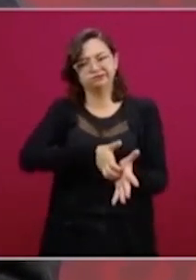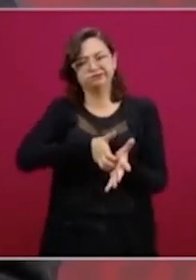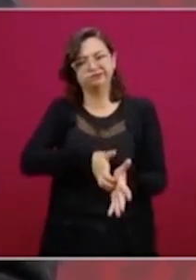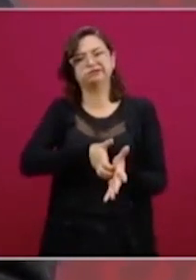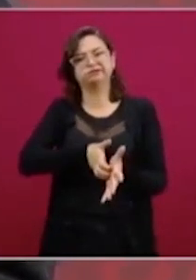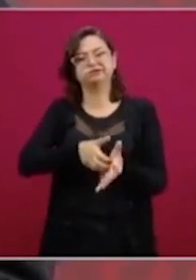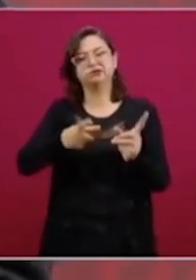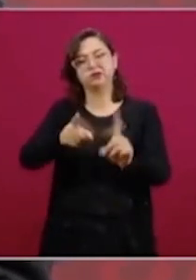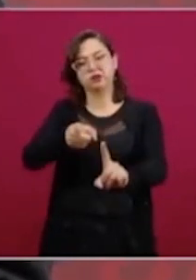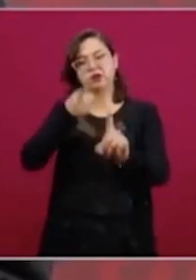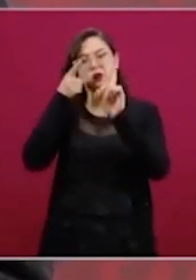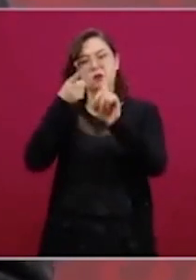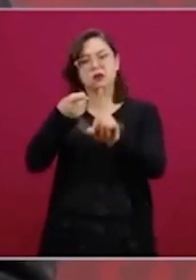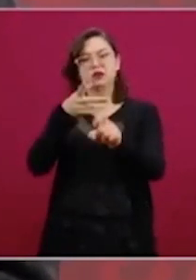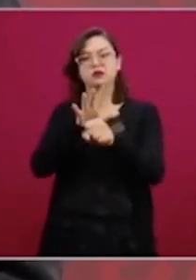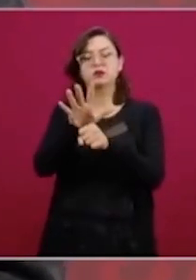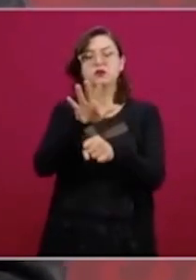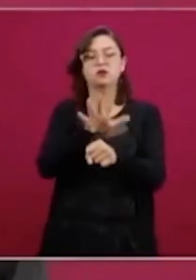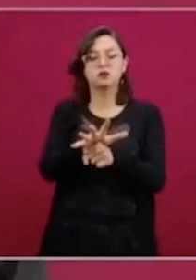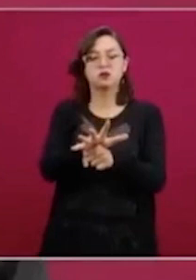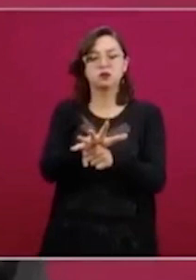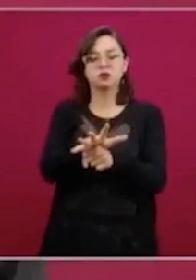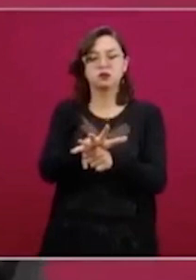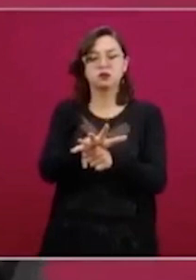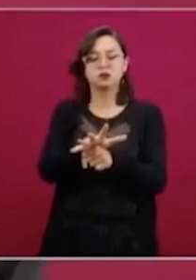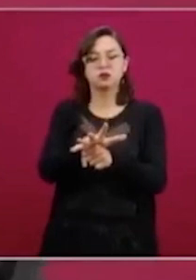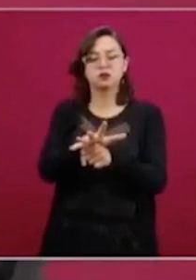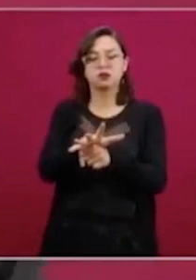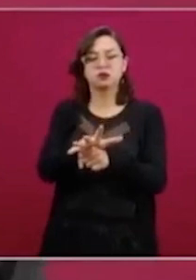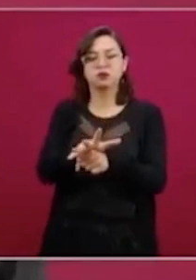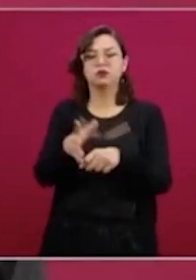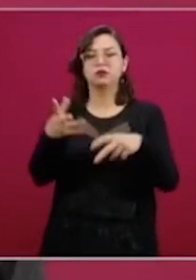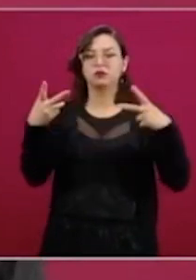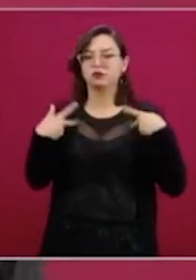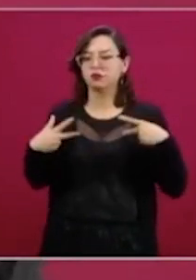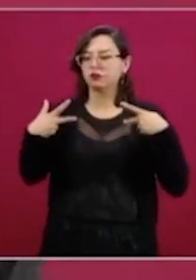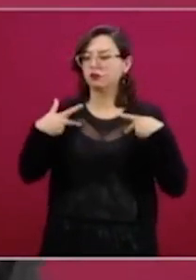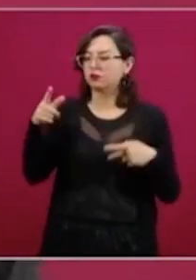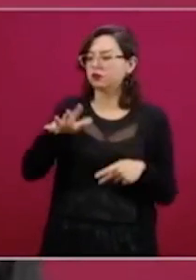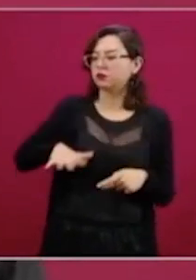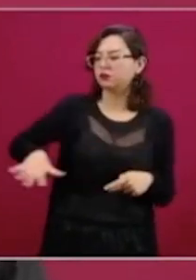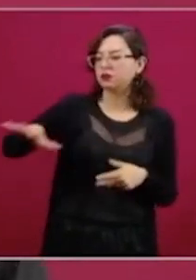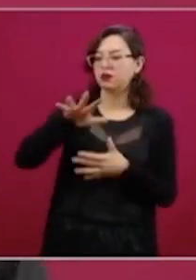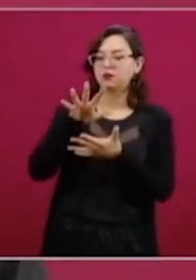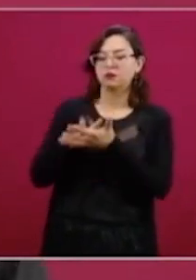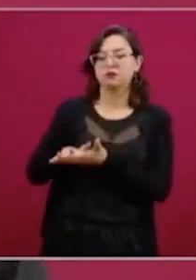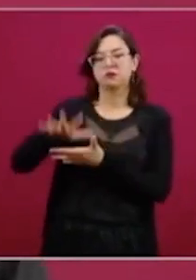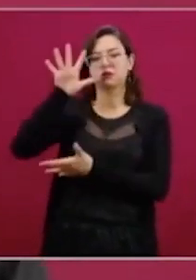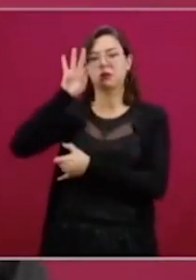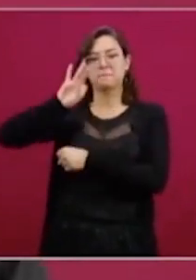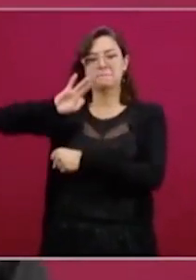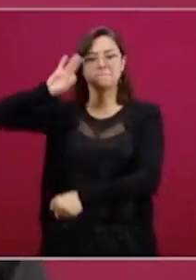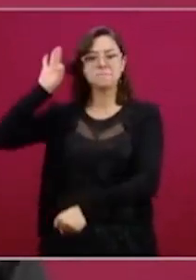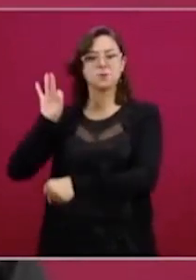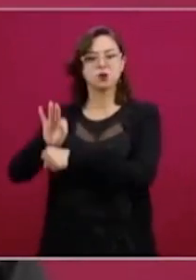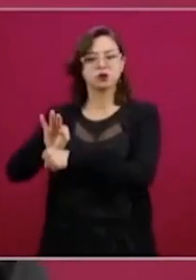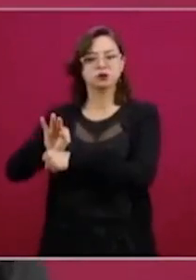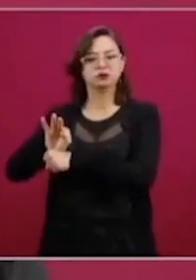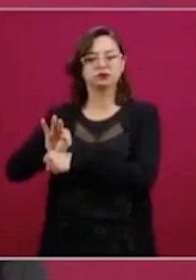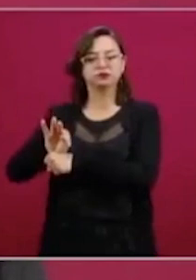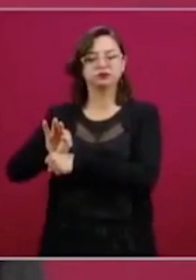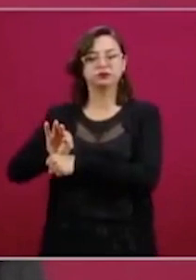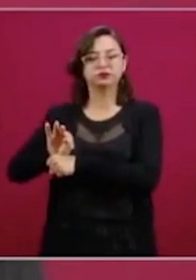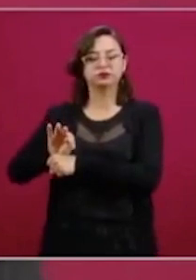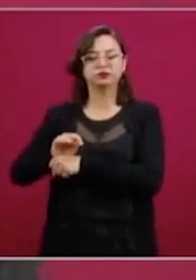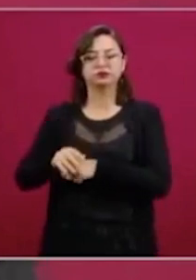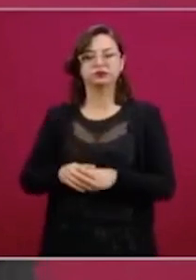propósito proteger a la mayoría de los mexicanos, van a